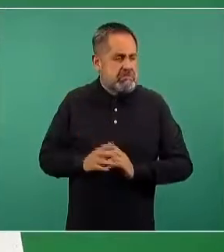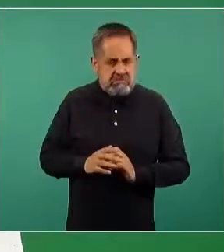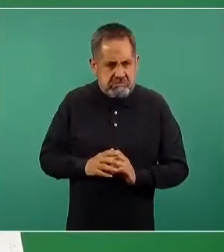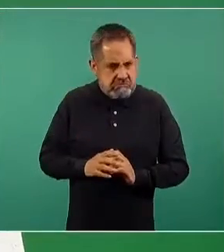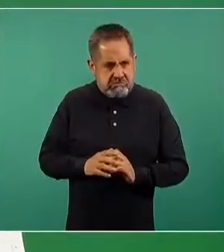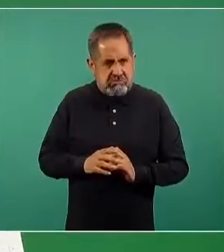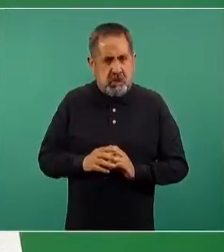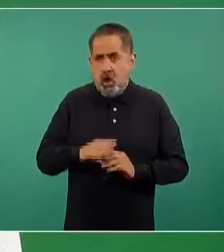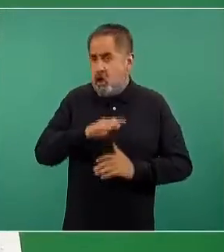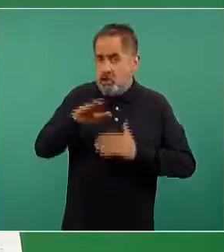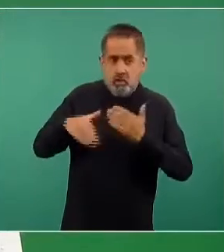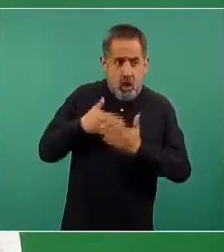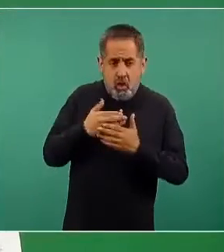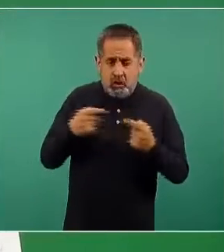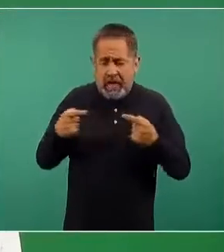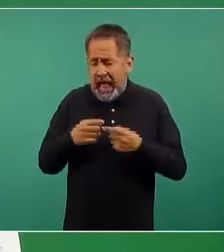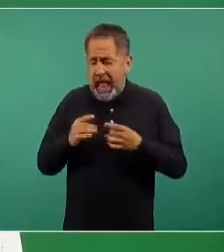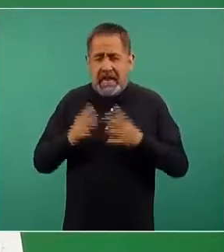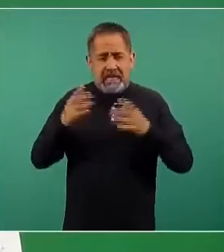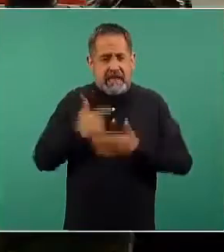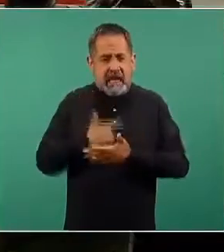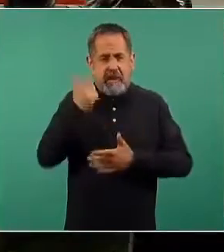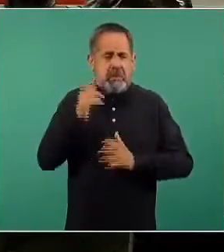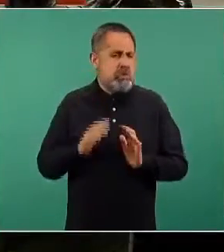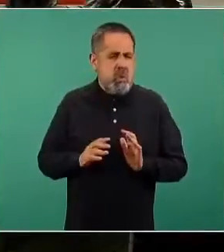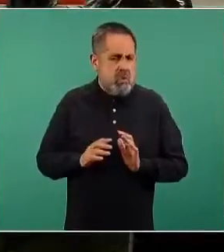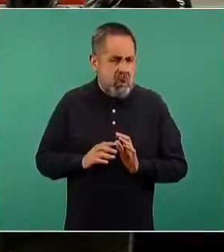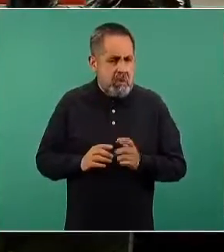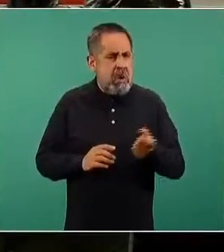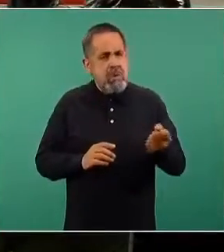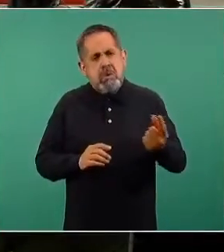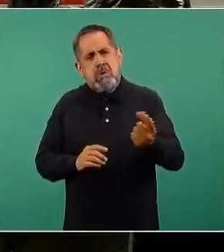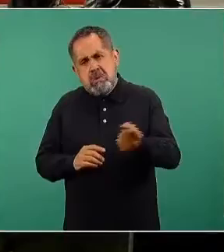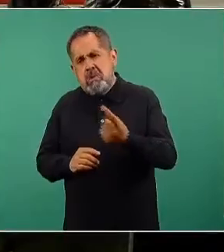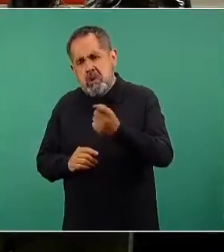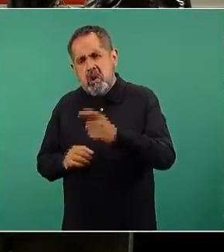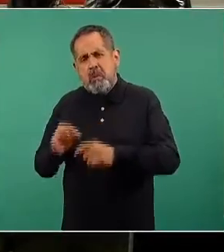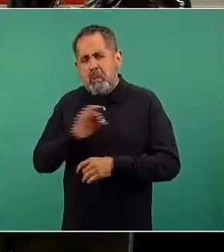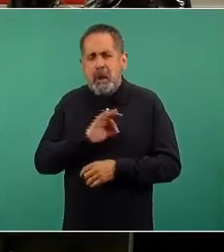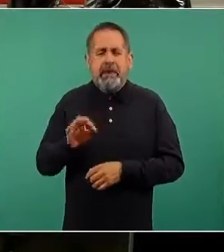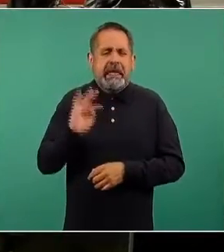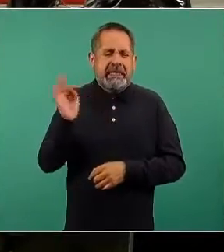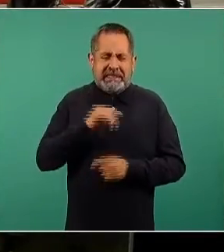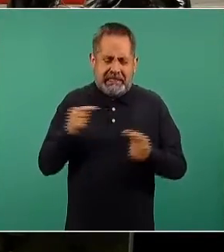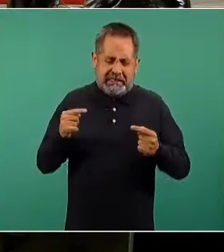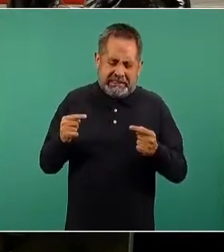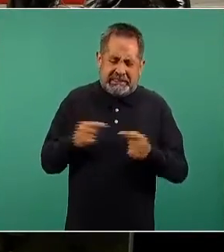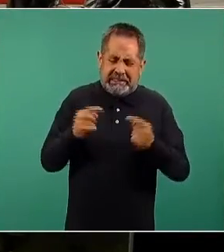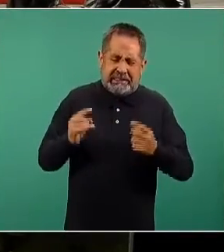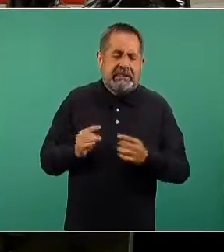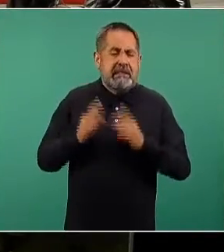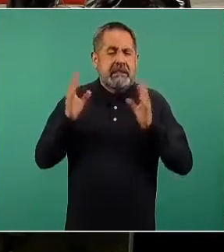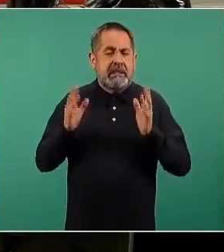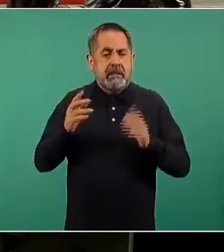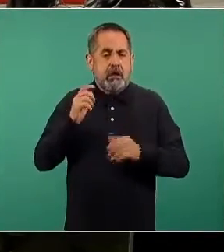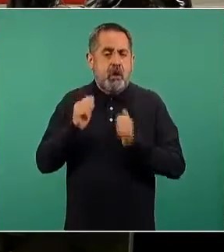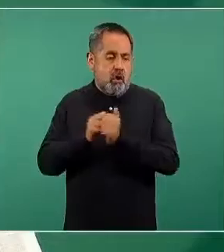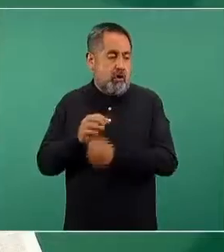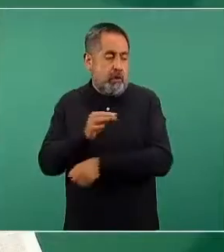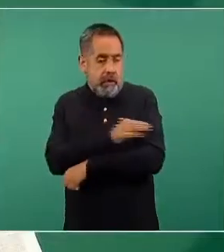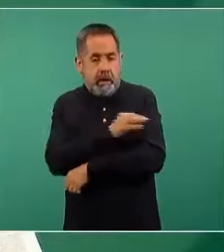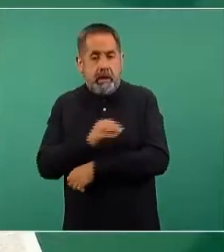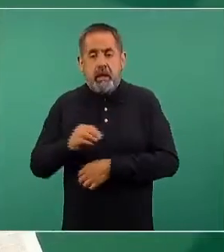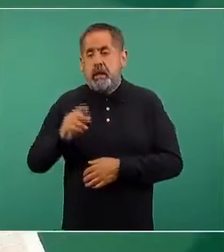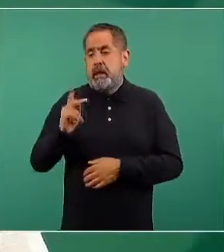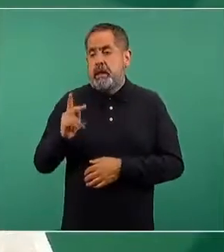no en todos los casos es una alergia grave, pero puede llegar a presentar reacciones alérgicas las personas que son inyectadas con la